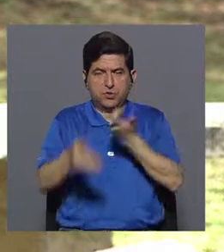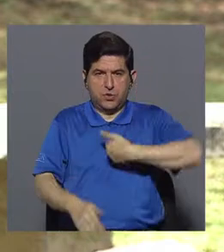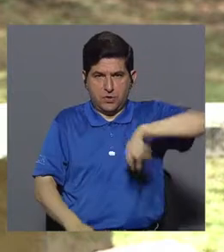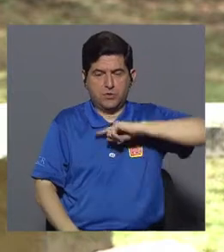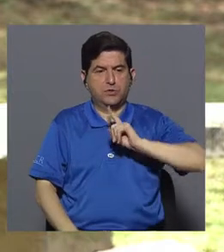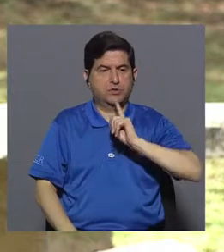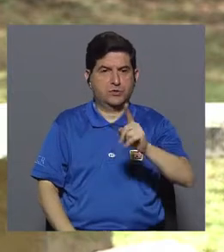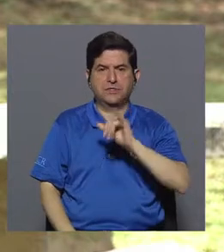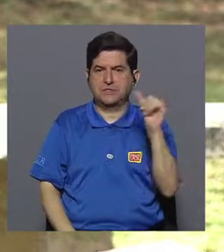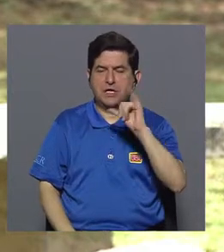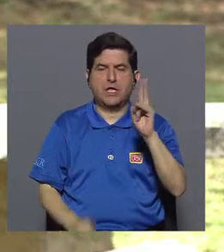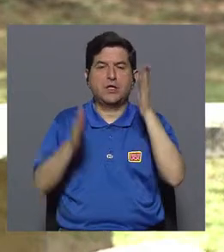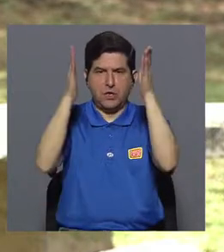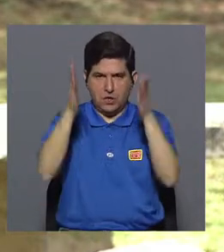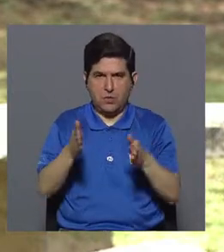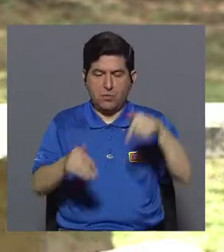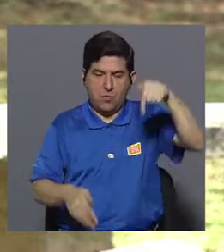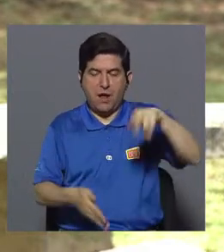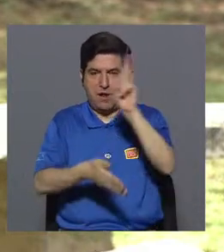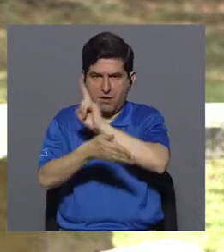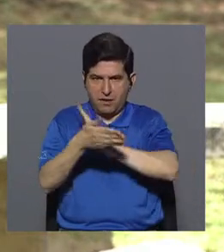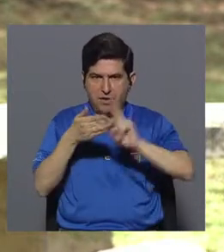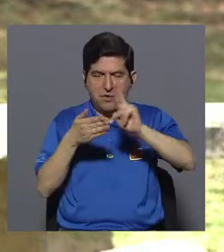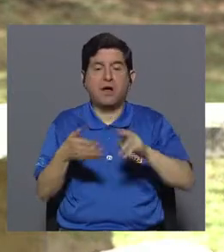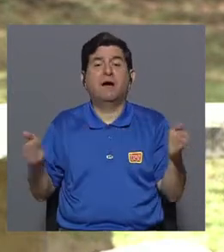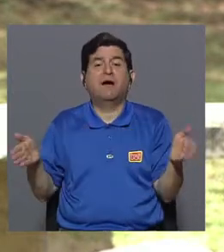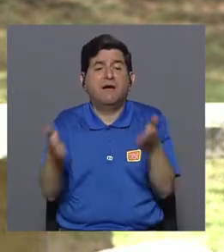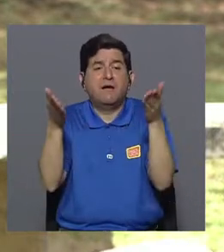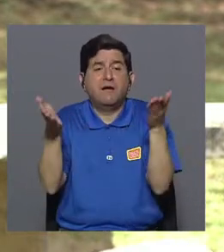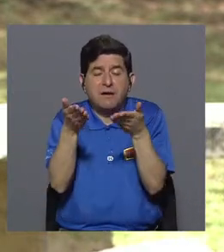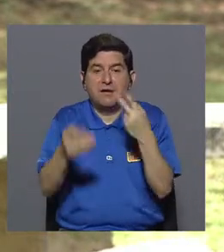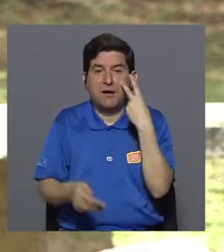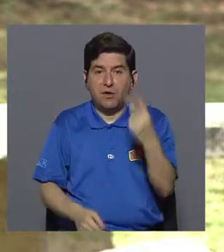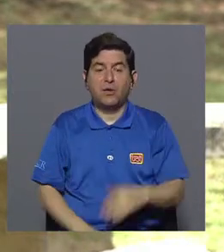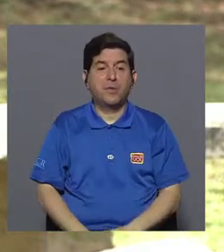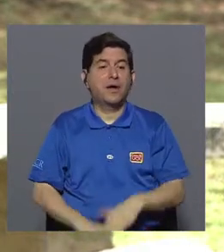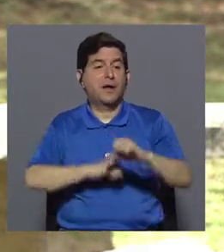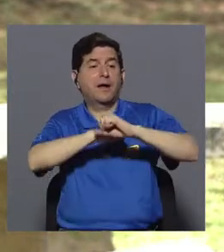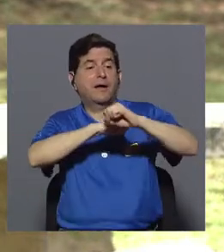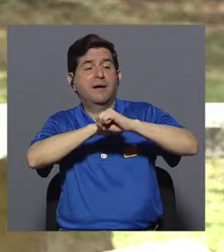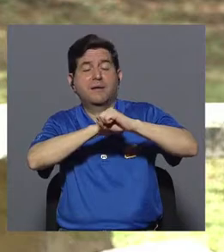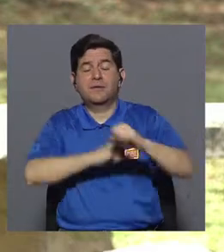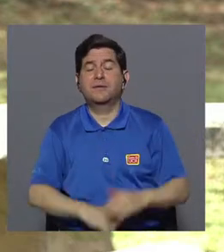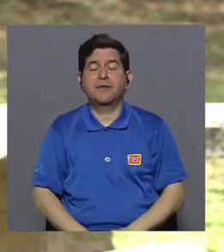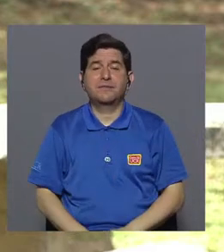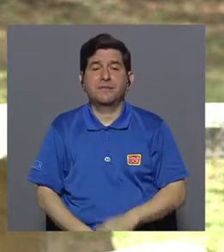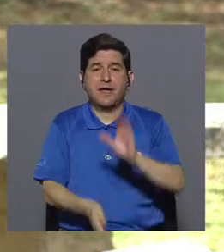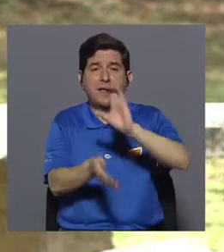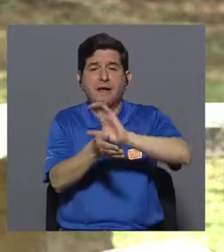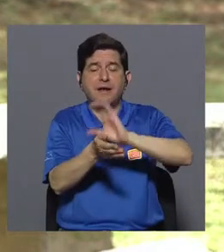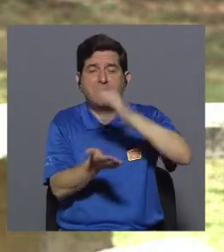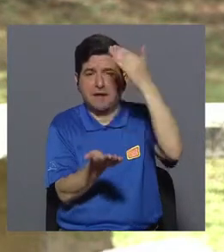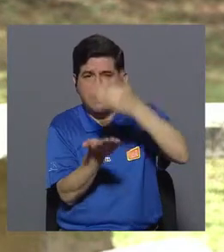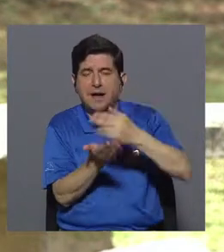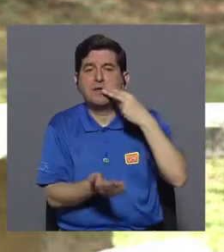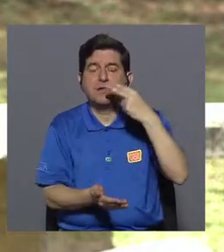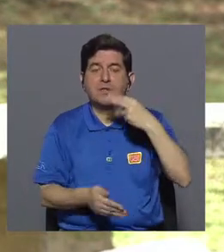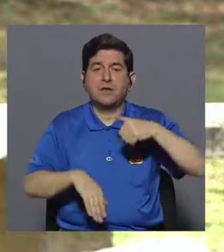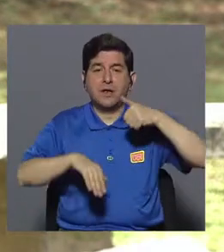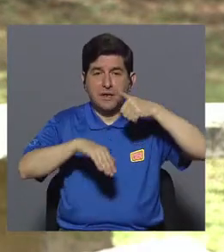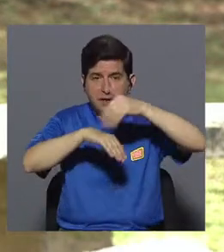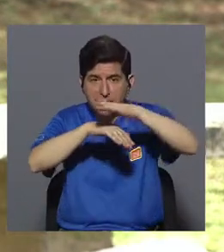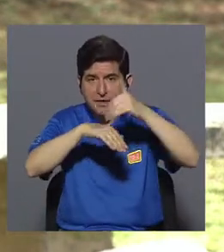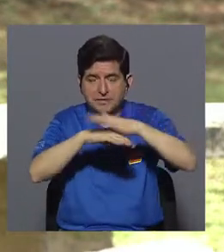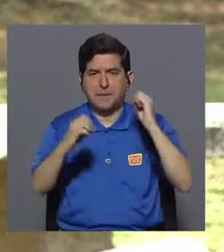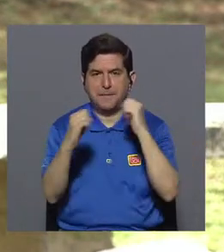mismos compañeros de acá de la universidad los que los motivan o ven los anuncios de la clínica de cesación de fumado y les pasan el correo, les pasan la